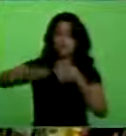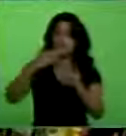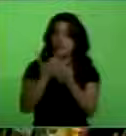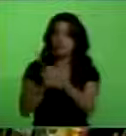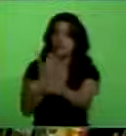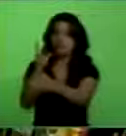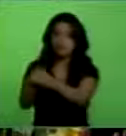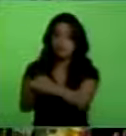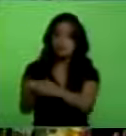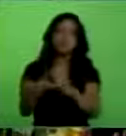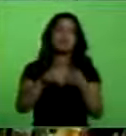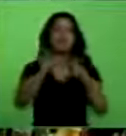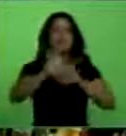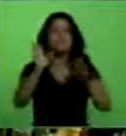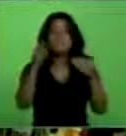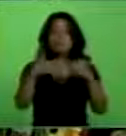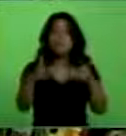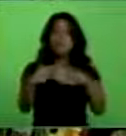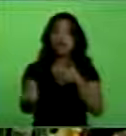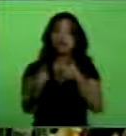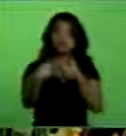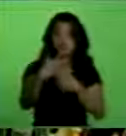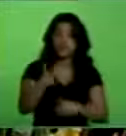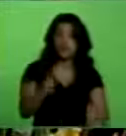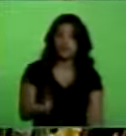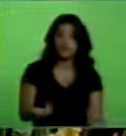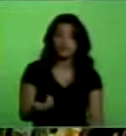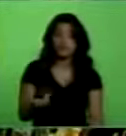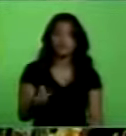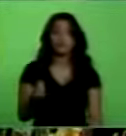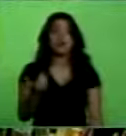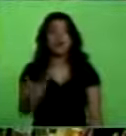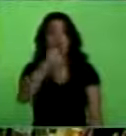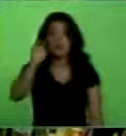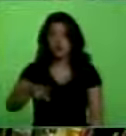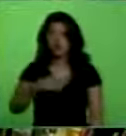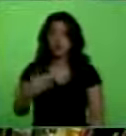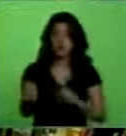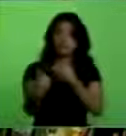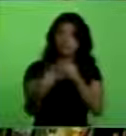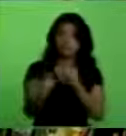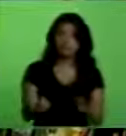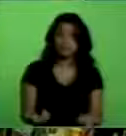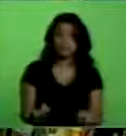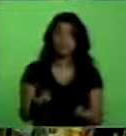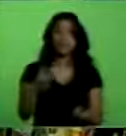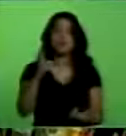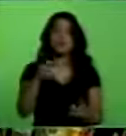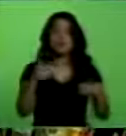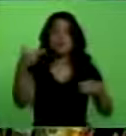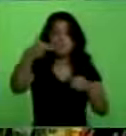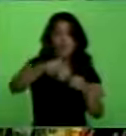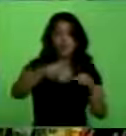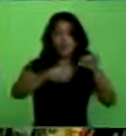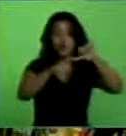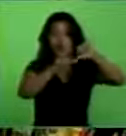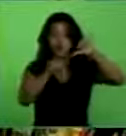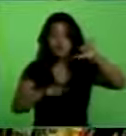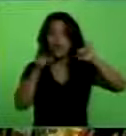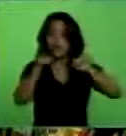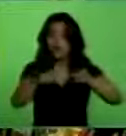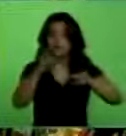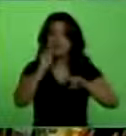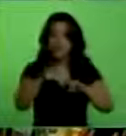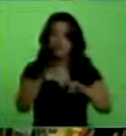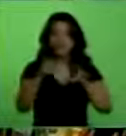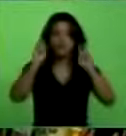Panamá ha hecho la solicitud. Costa Rica, casi toda Centroamérica. Petrocaribe es una gran zona para las